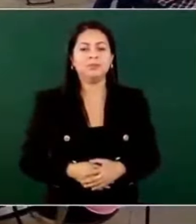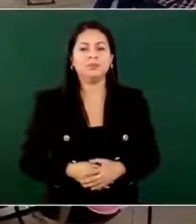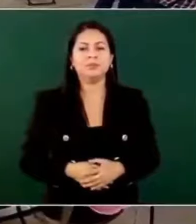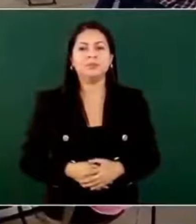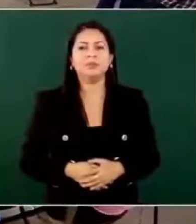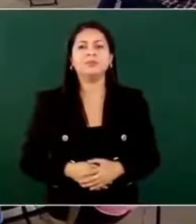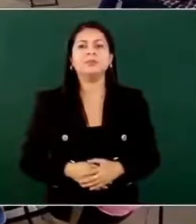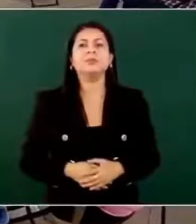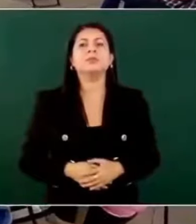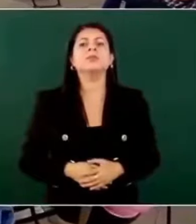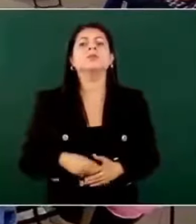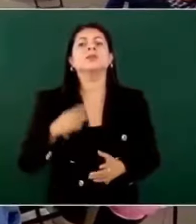Ese es el comentario que puedo hacer.